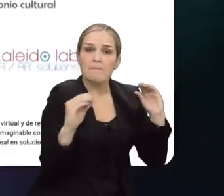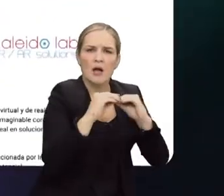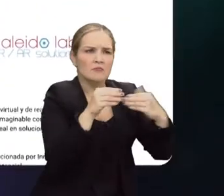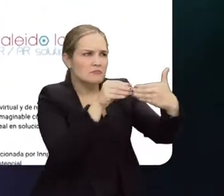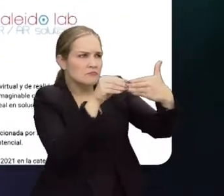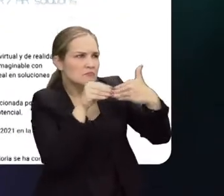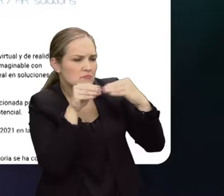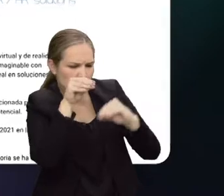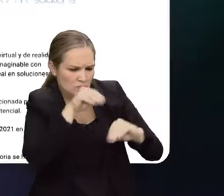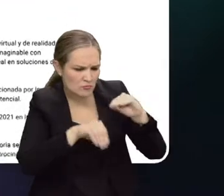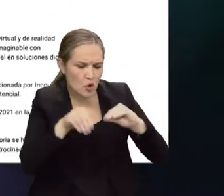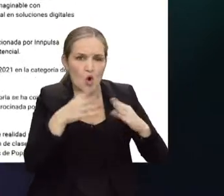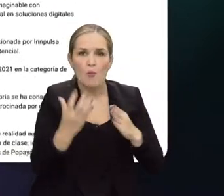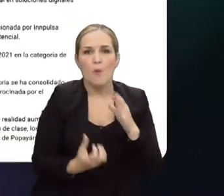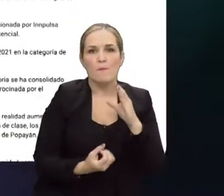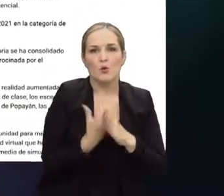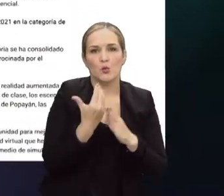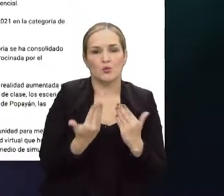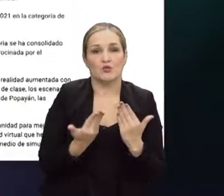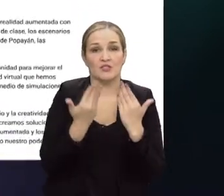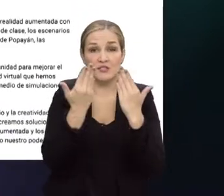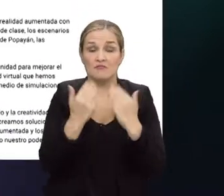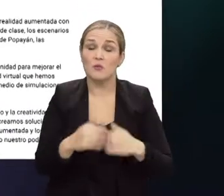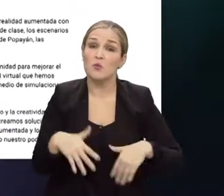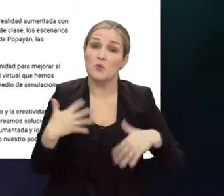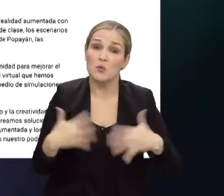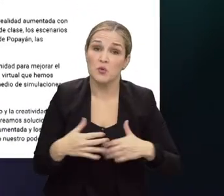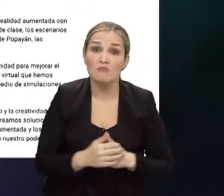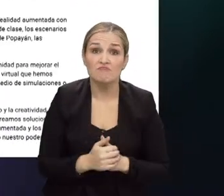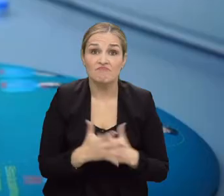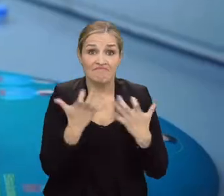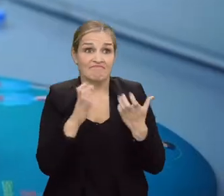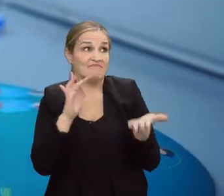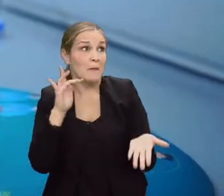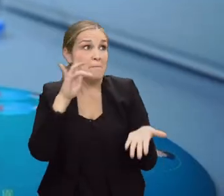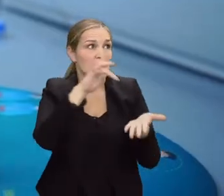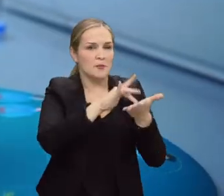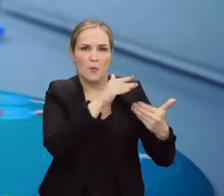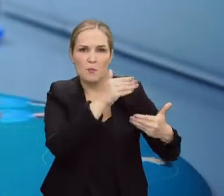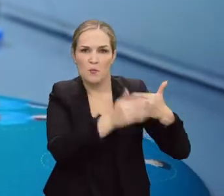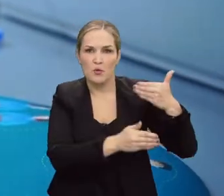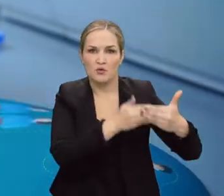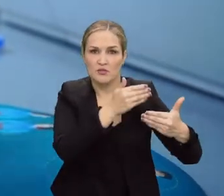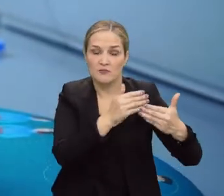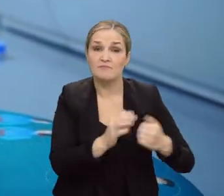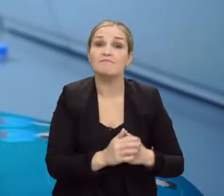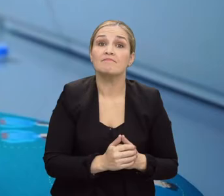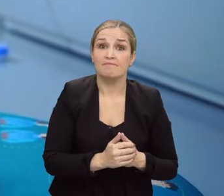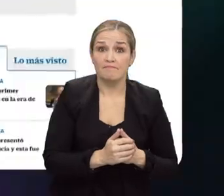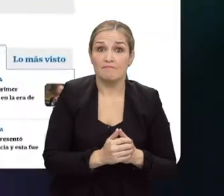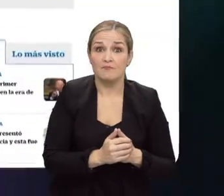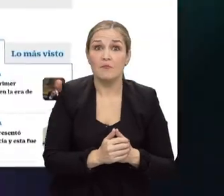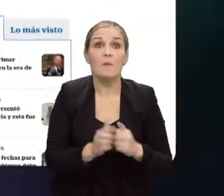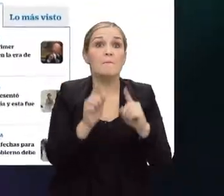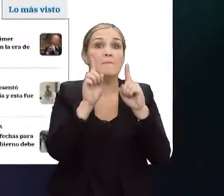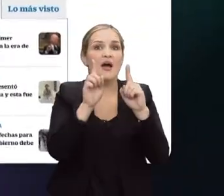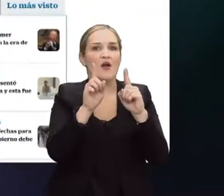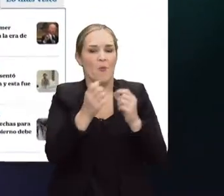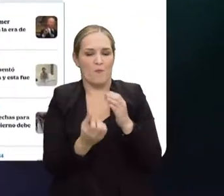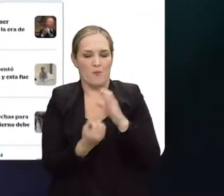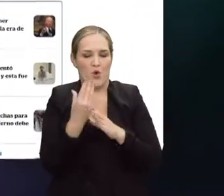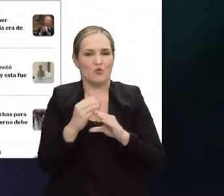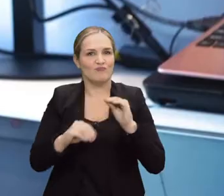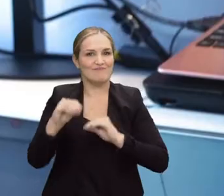recursos y también con todo para el desarrollo de un buen producto final lo cual ha sido muy valioso poder participar en este proceso